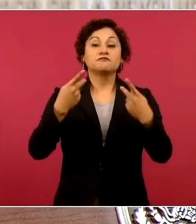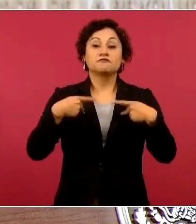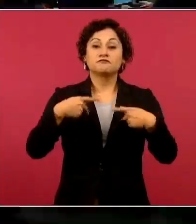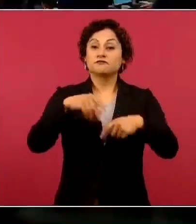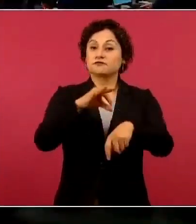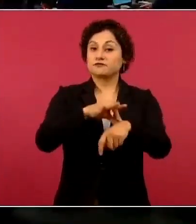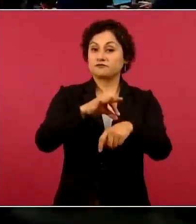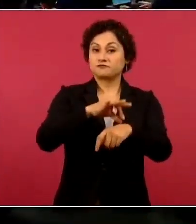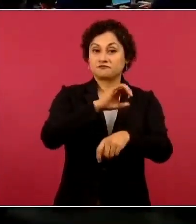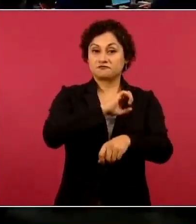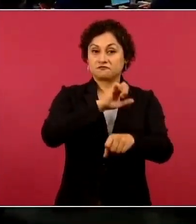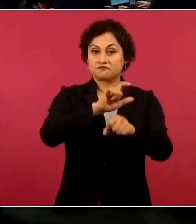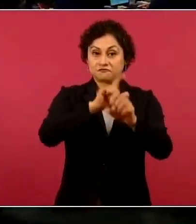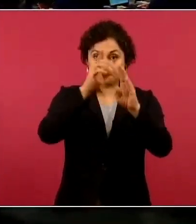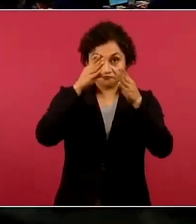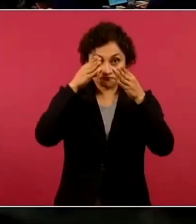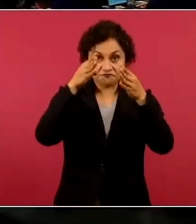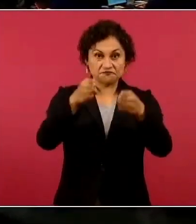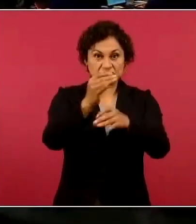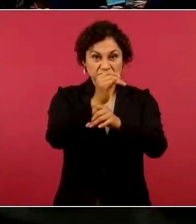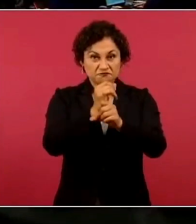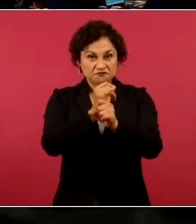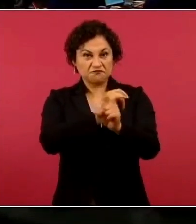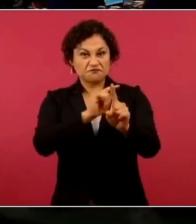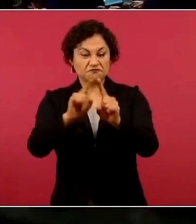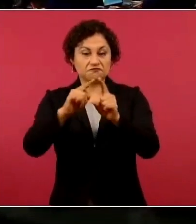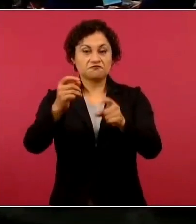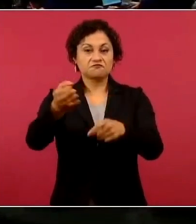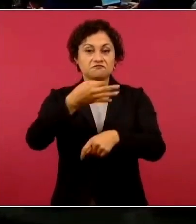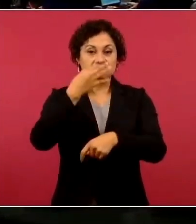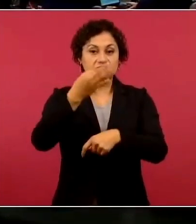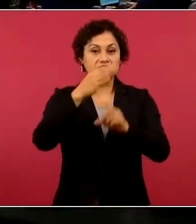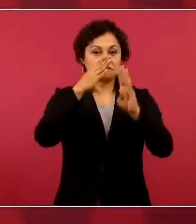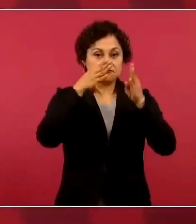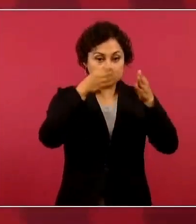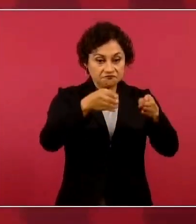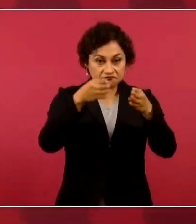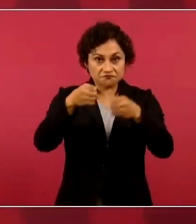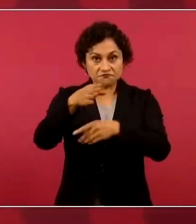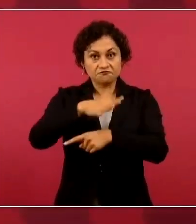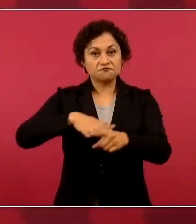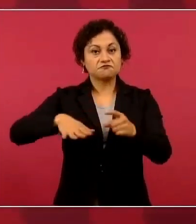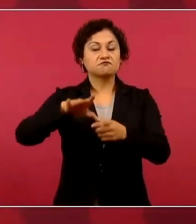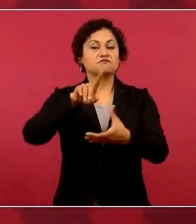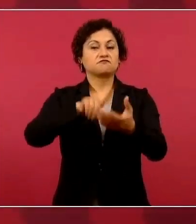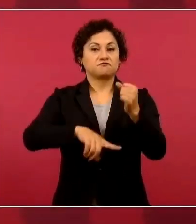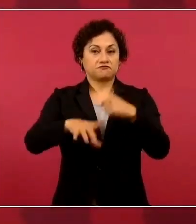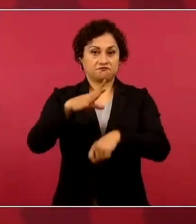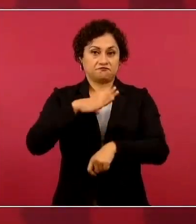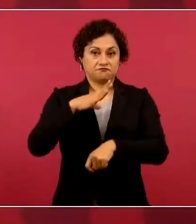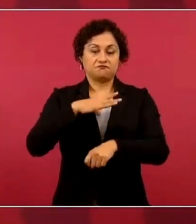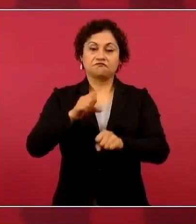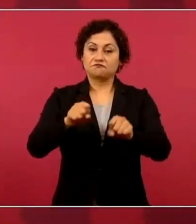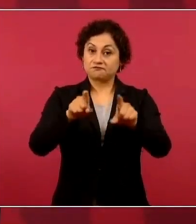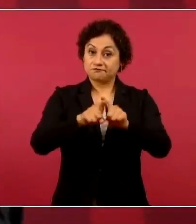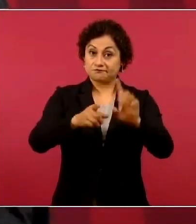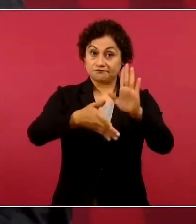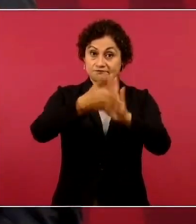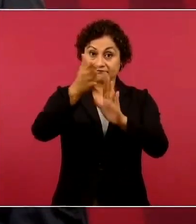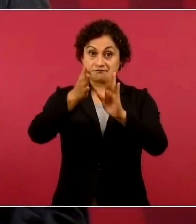medicinas, con buenas instalaciones y que todo este servicio